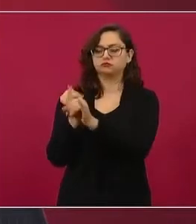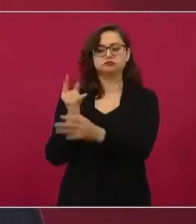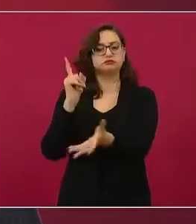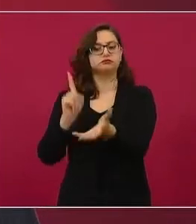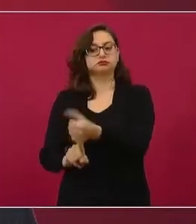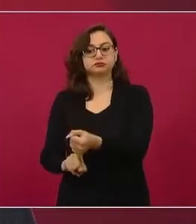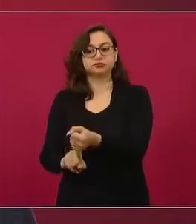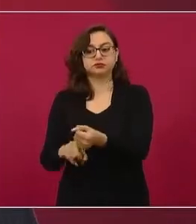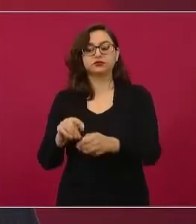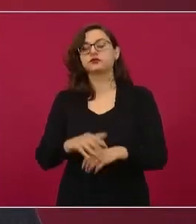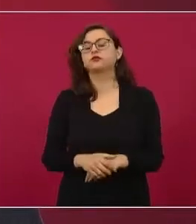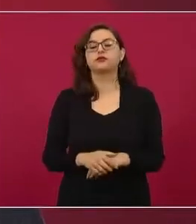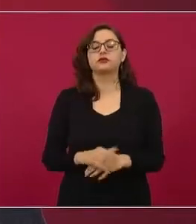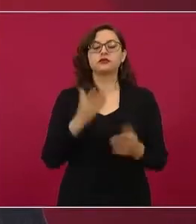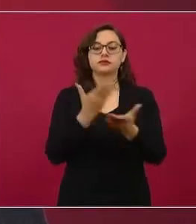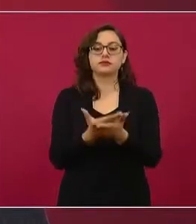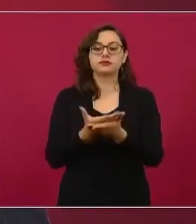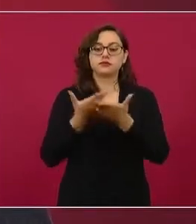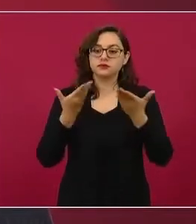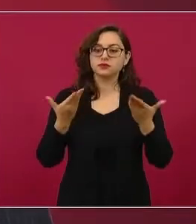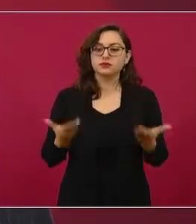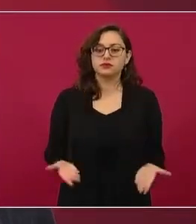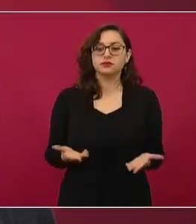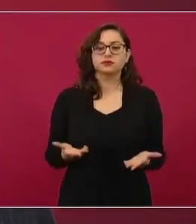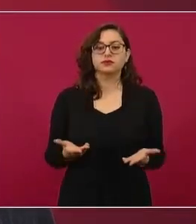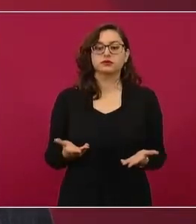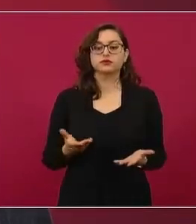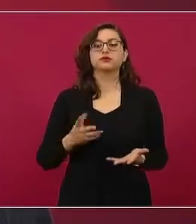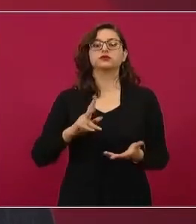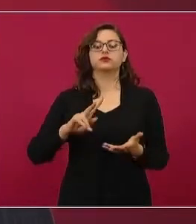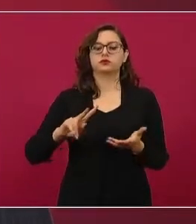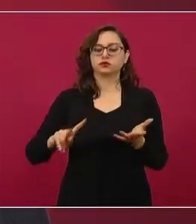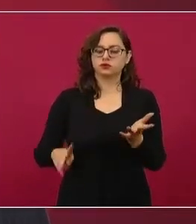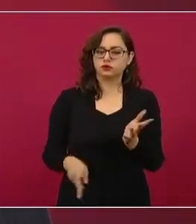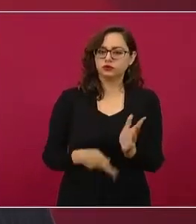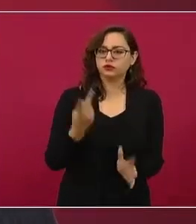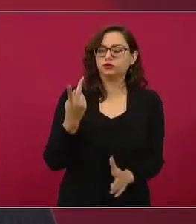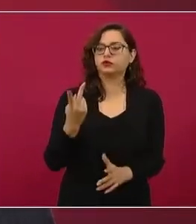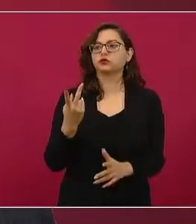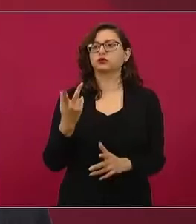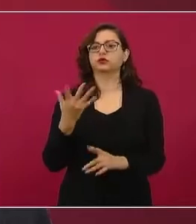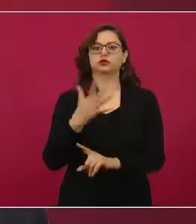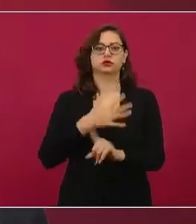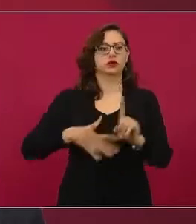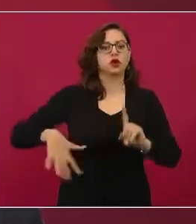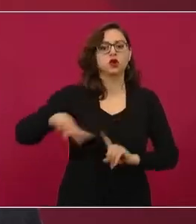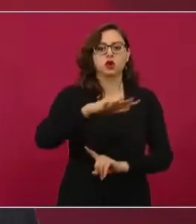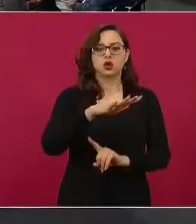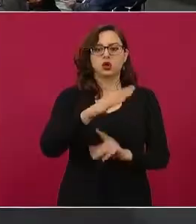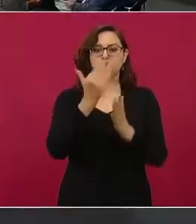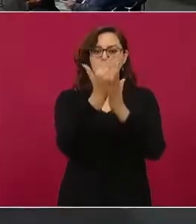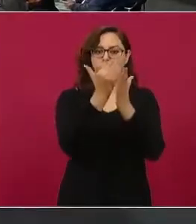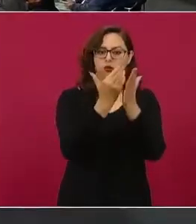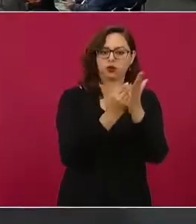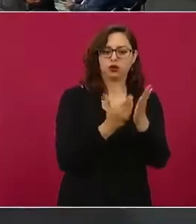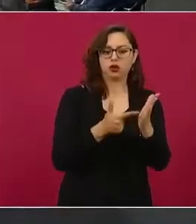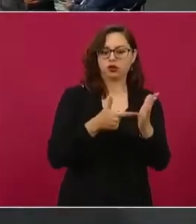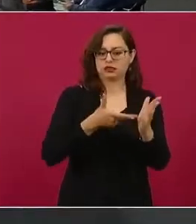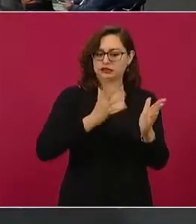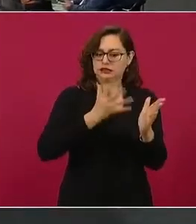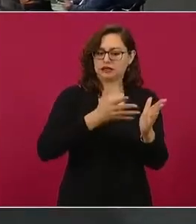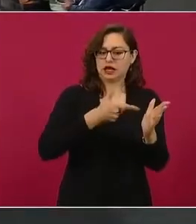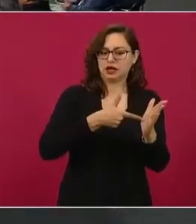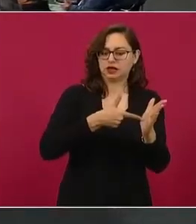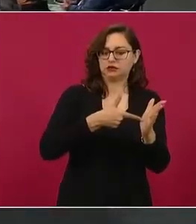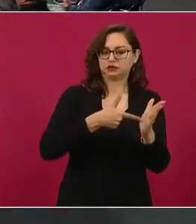Ahora estamos retomando, como sugería Arturo Contreras, ante el nuevo escenario, los protocolos que ya están existentes, están vigentes,